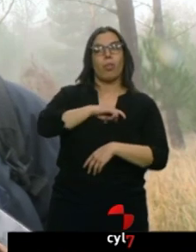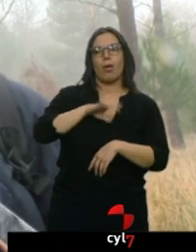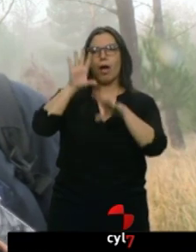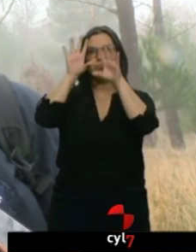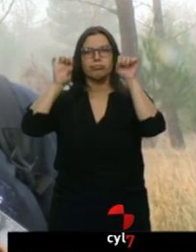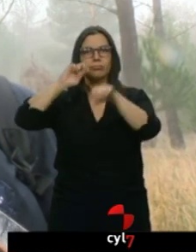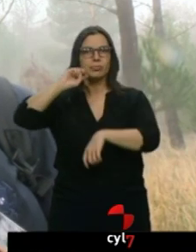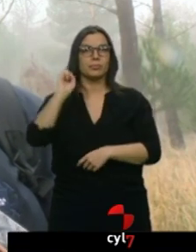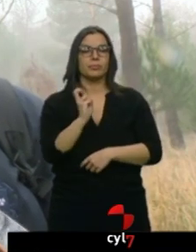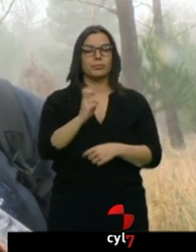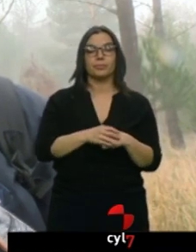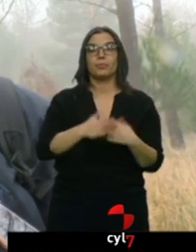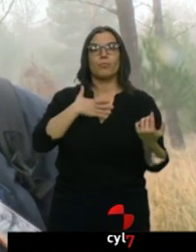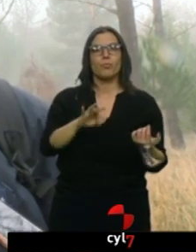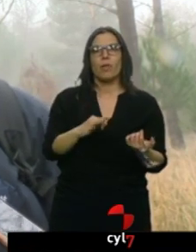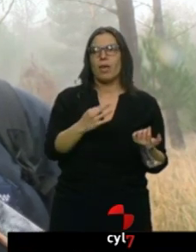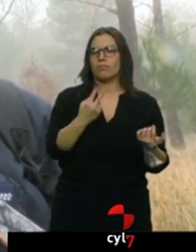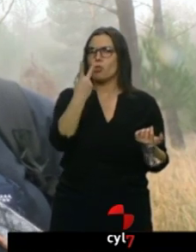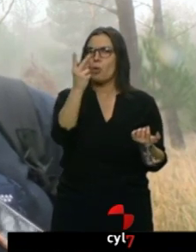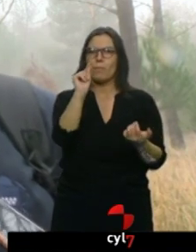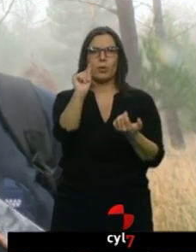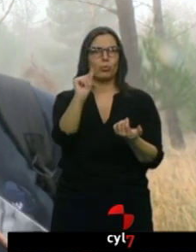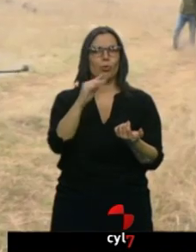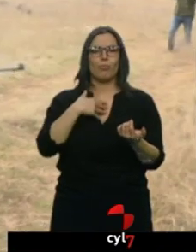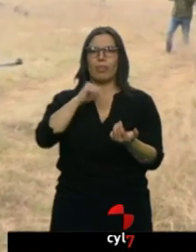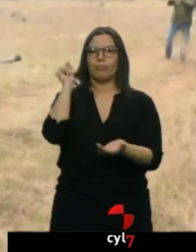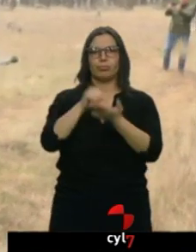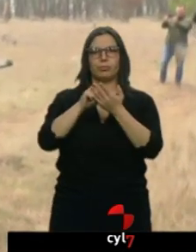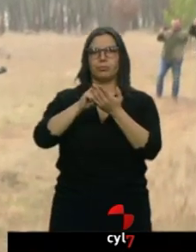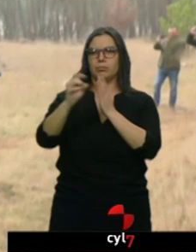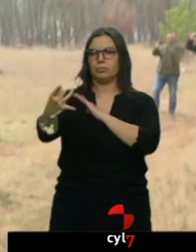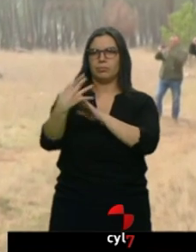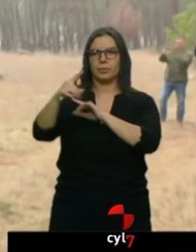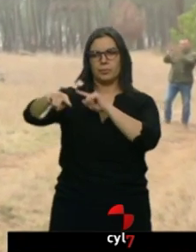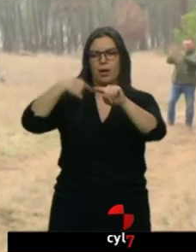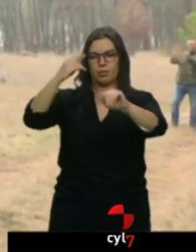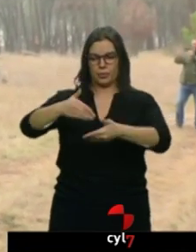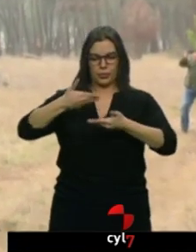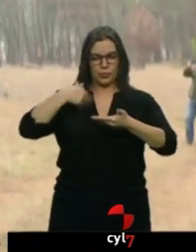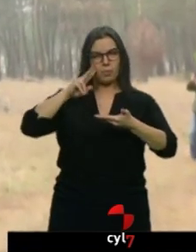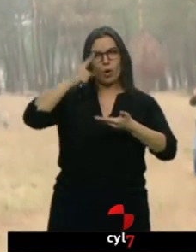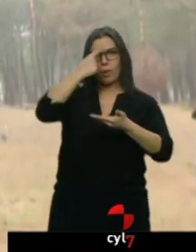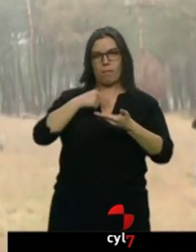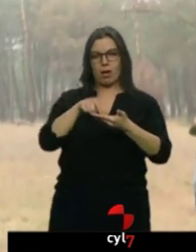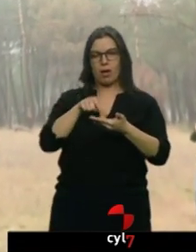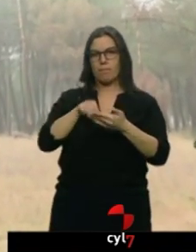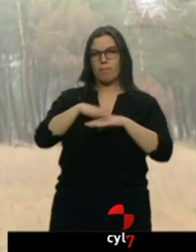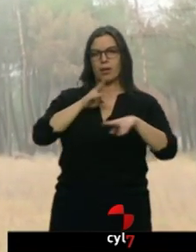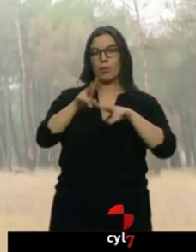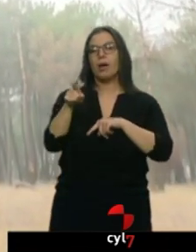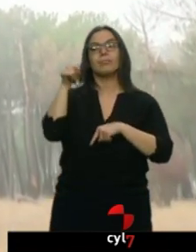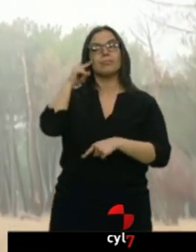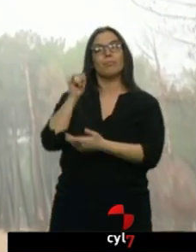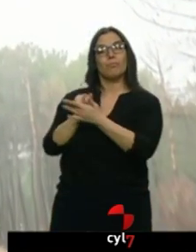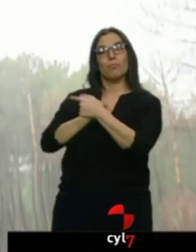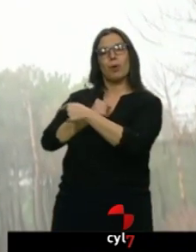en uno, dos, tres minutos de respuesta. En este simulacro, el objetivo era encontrar a una persona perdida en una zona boscosa